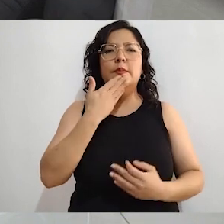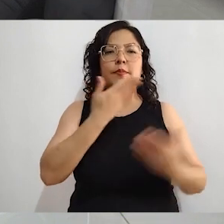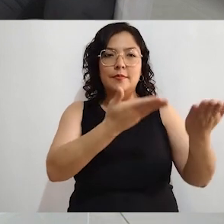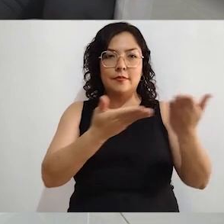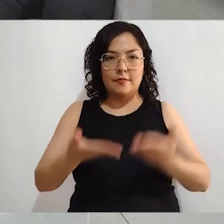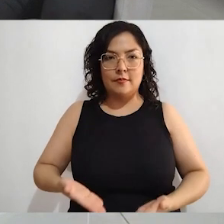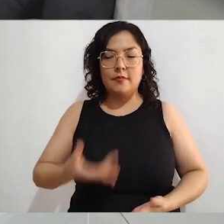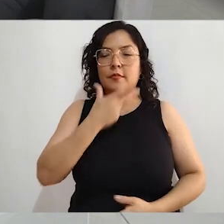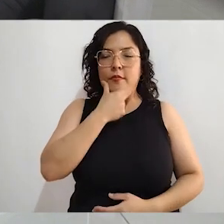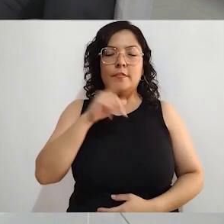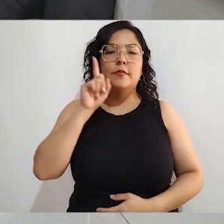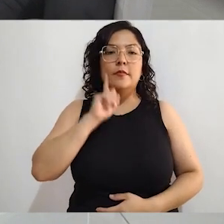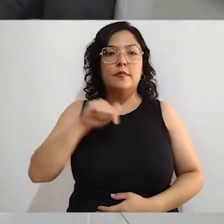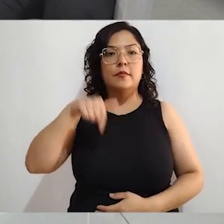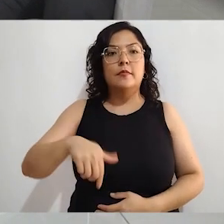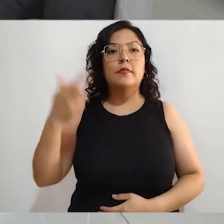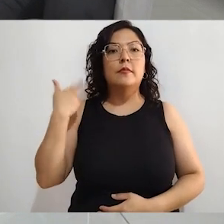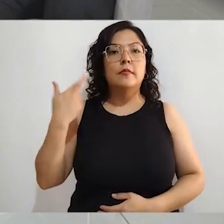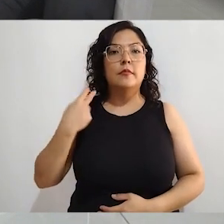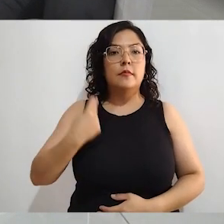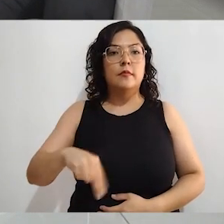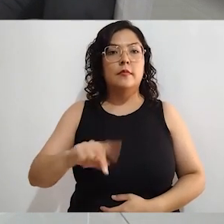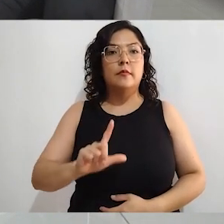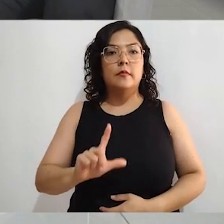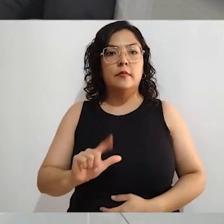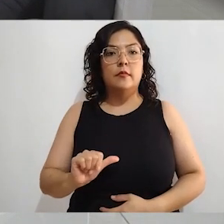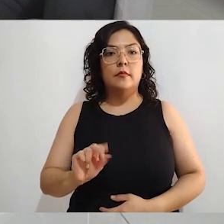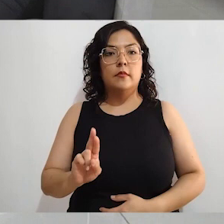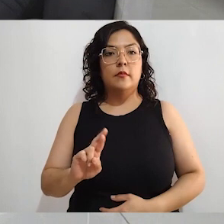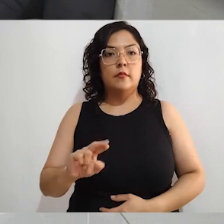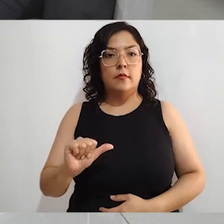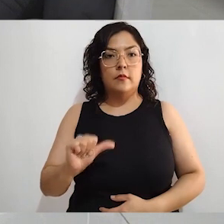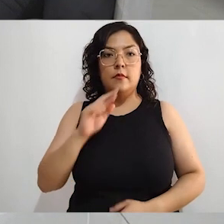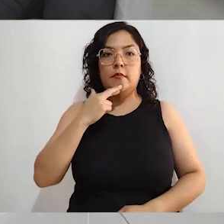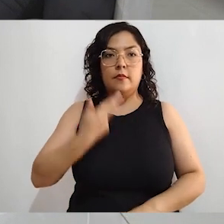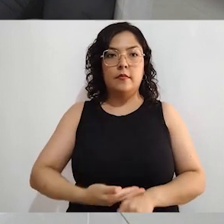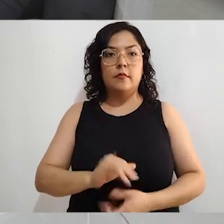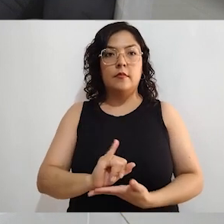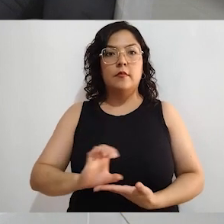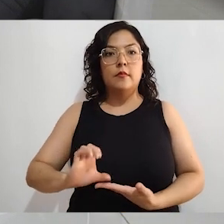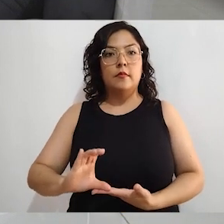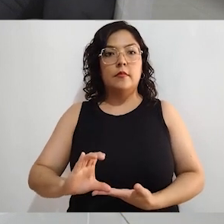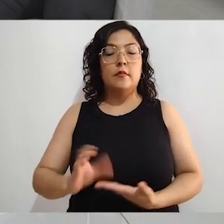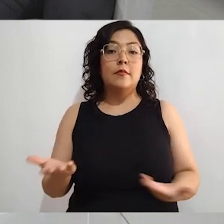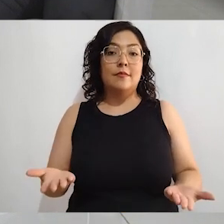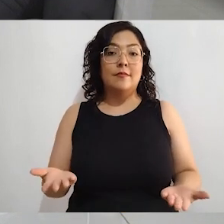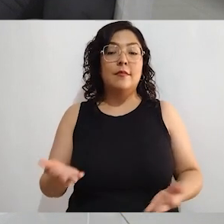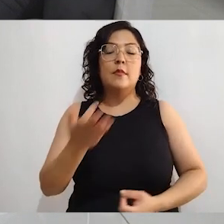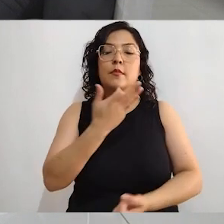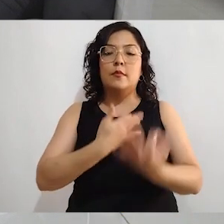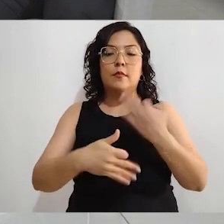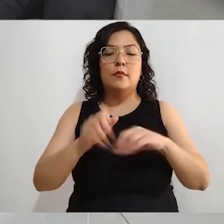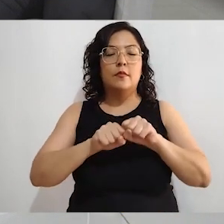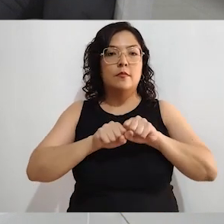bienvenidos a este programa de La Urna, programa del Instituto Electoral de Coahuila, que le permite, con este mecanismo, llegar a la